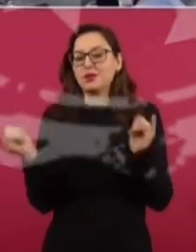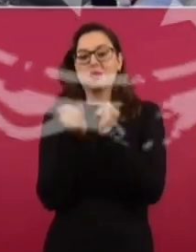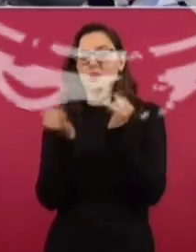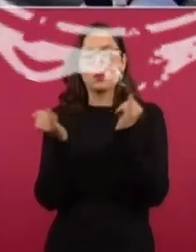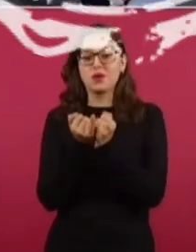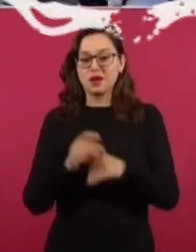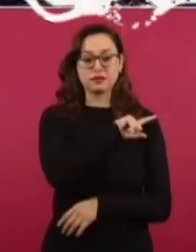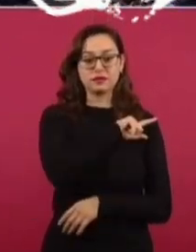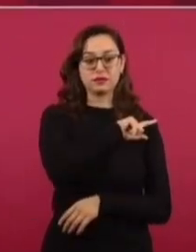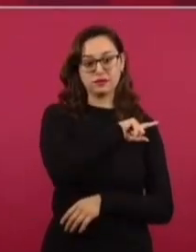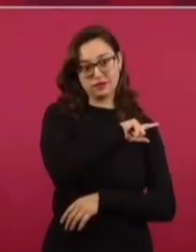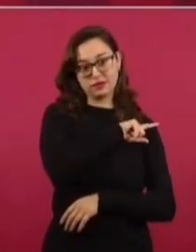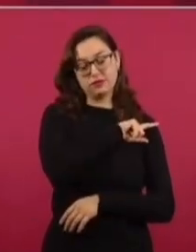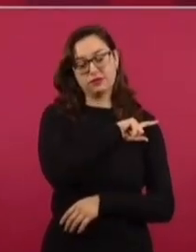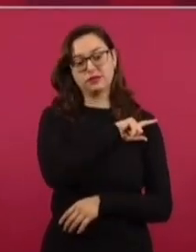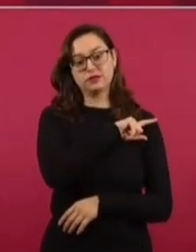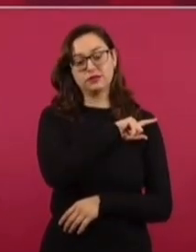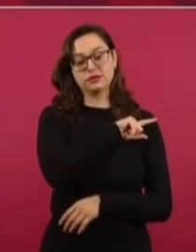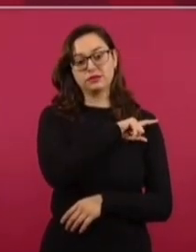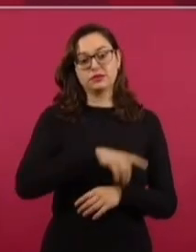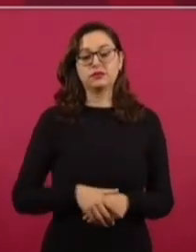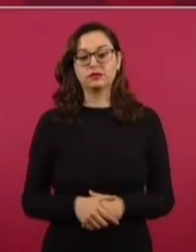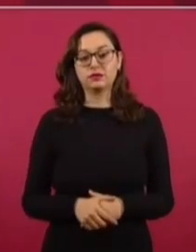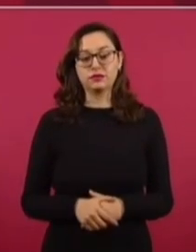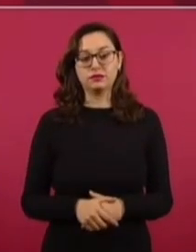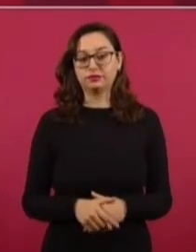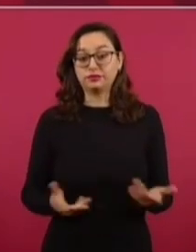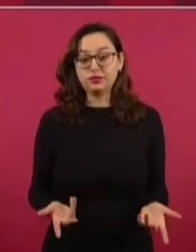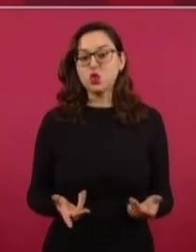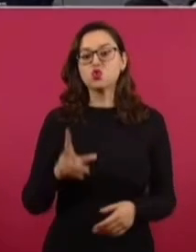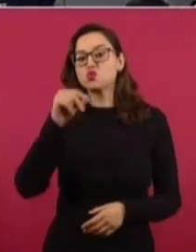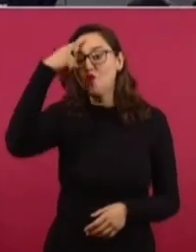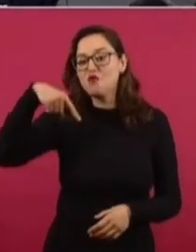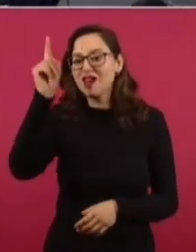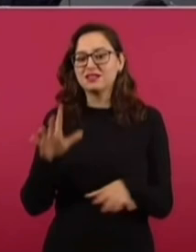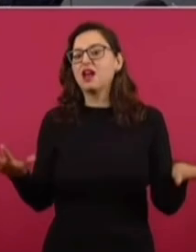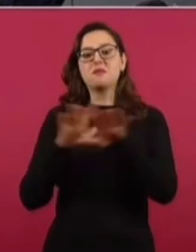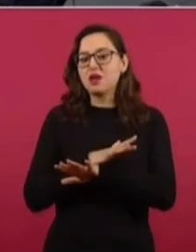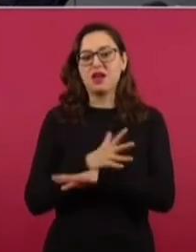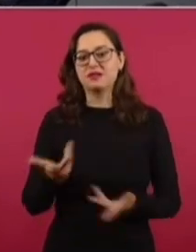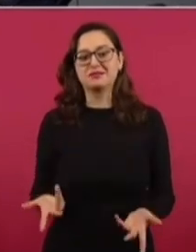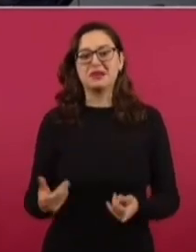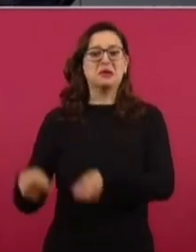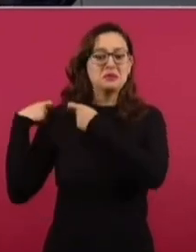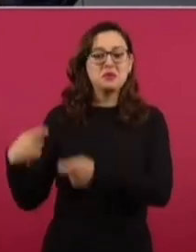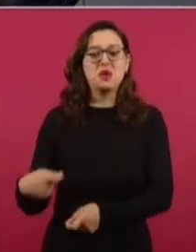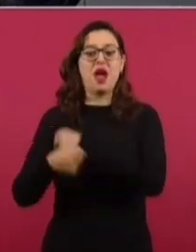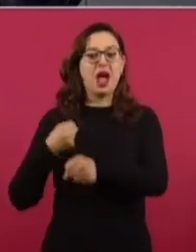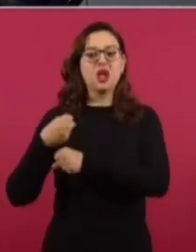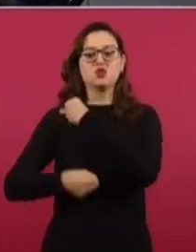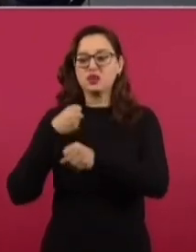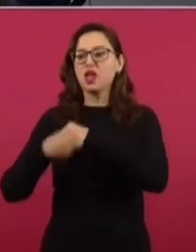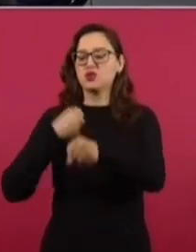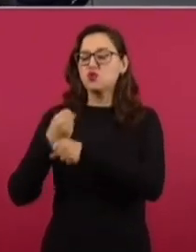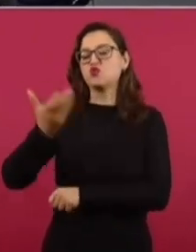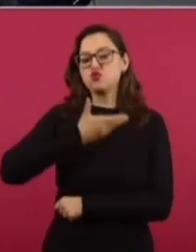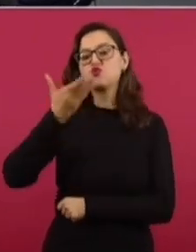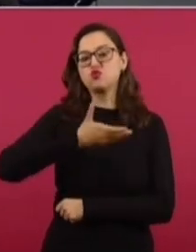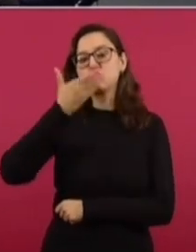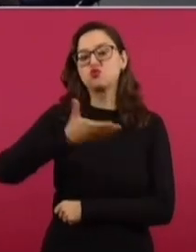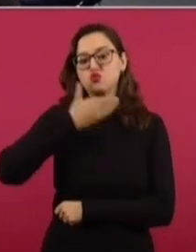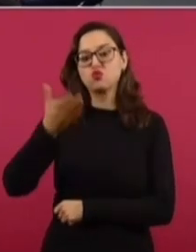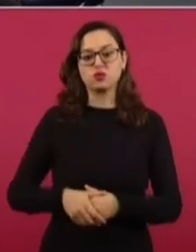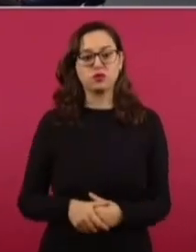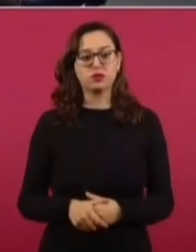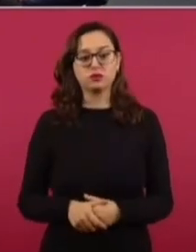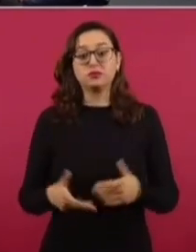Es el derecho a la salud. Nada es sencillo, más cuando se viene de un régimen corrupto. Yo no me puedo ir